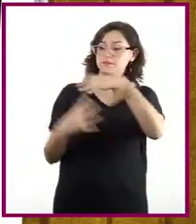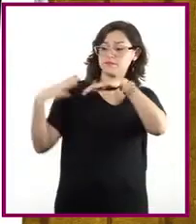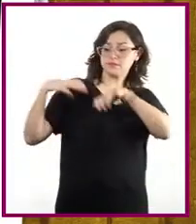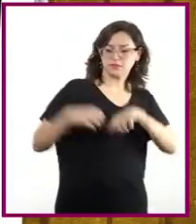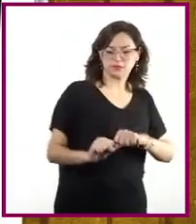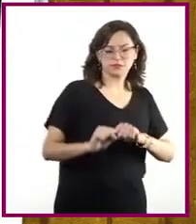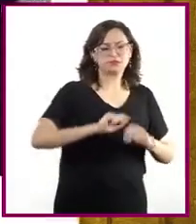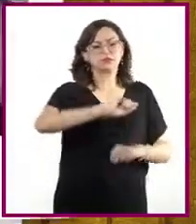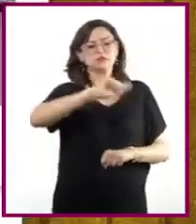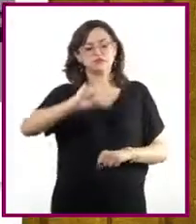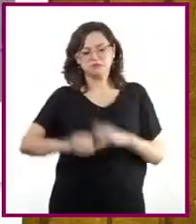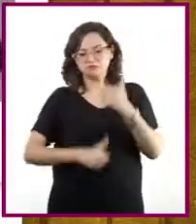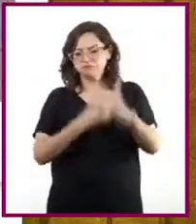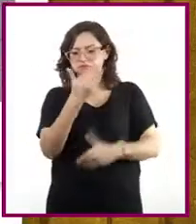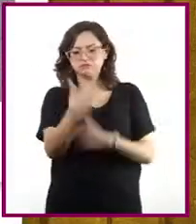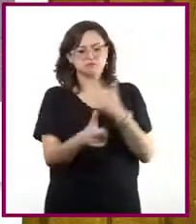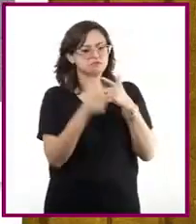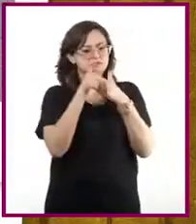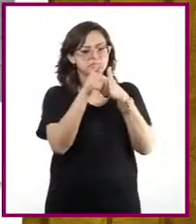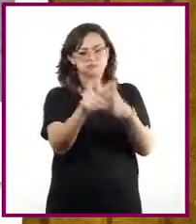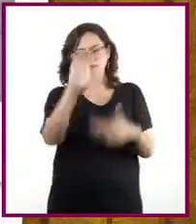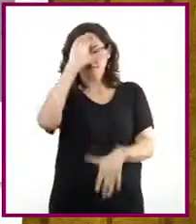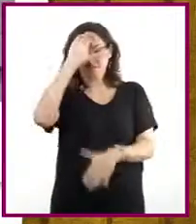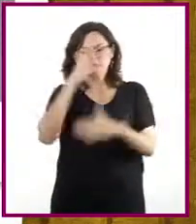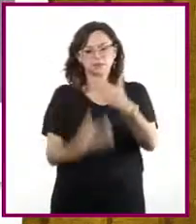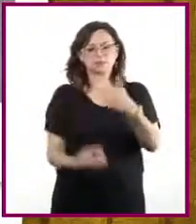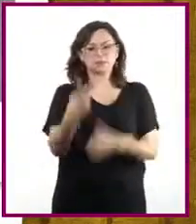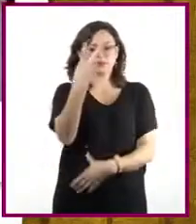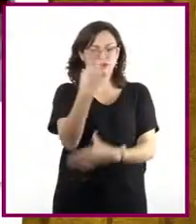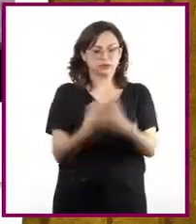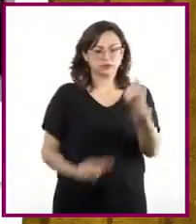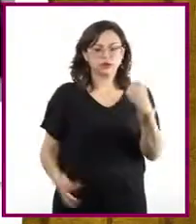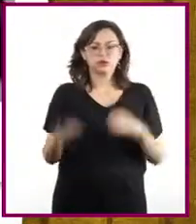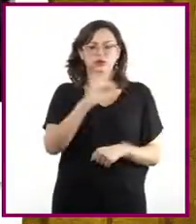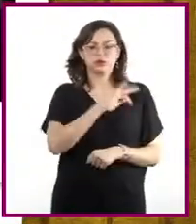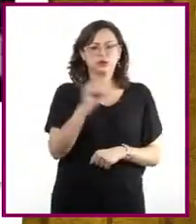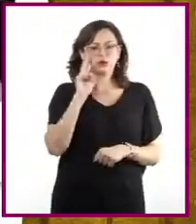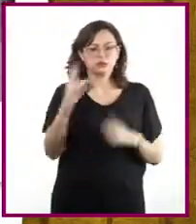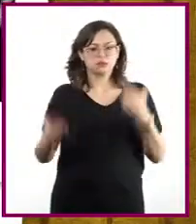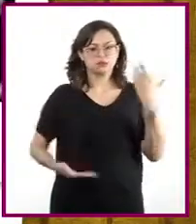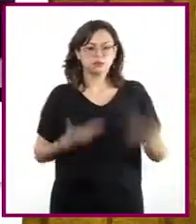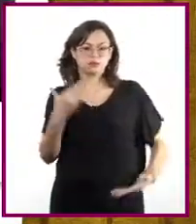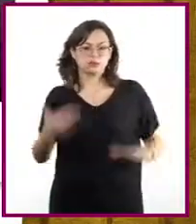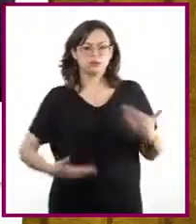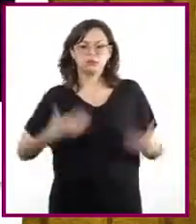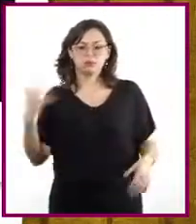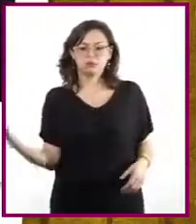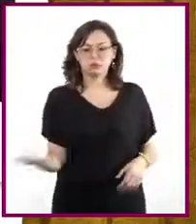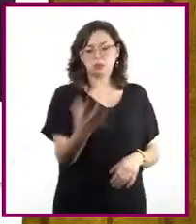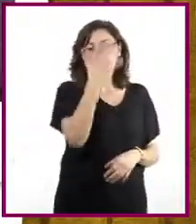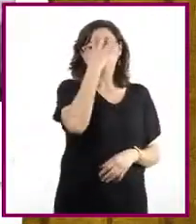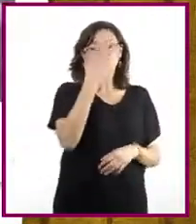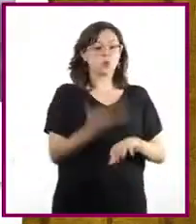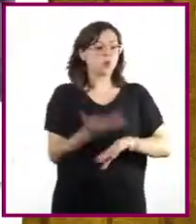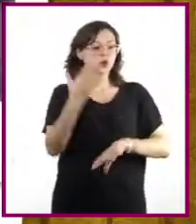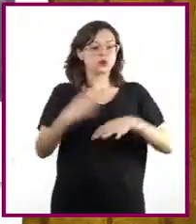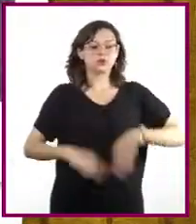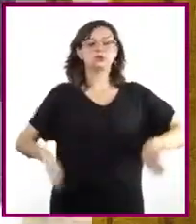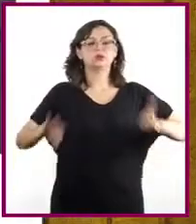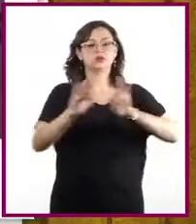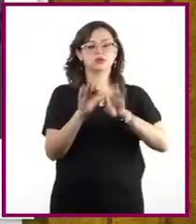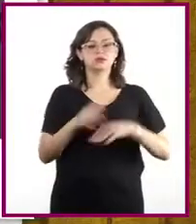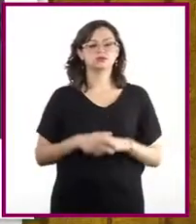católicos. Hoy en día, esta mezcla cultural se percibe en danzas en las que las máscaras juegan un papel muy importante.